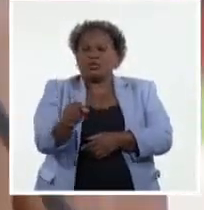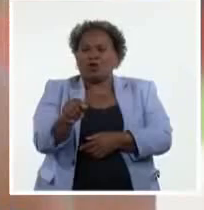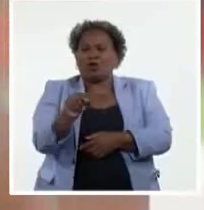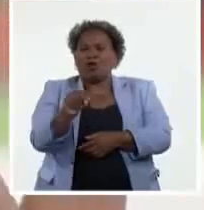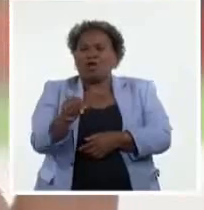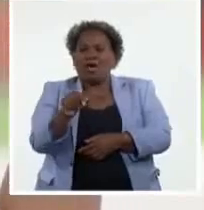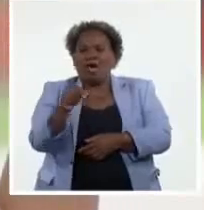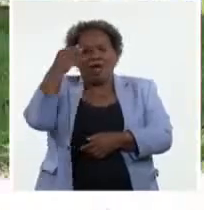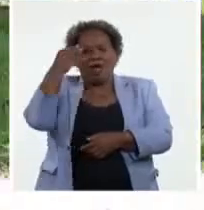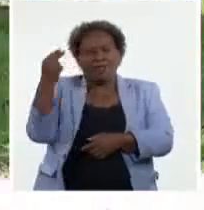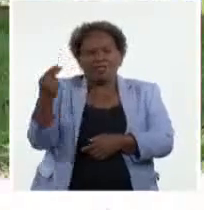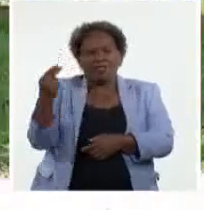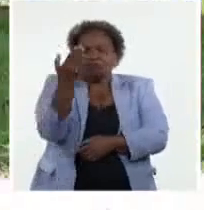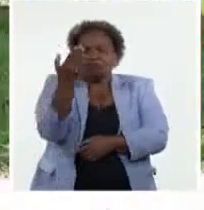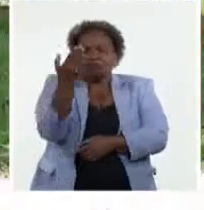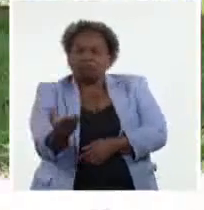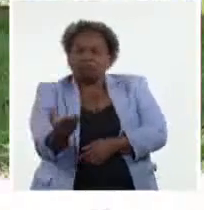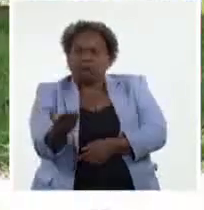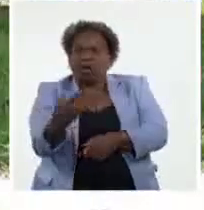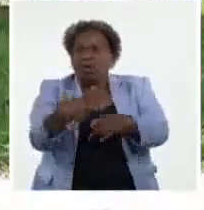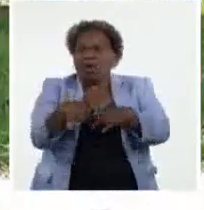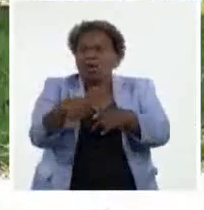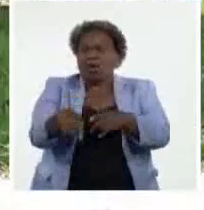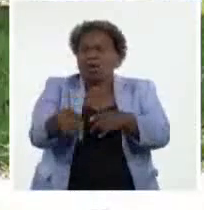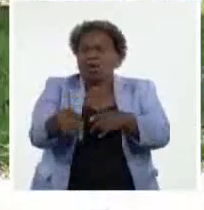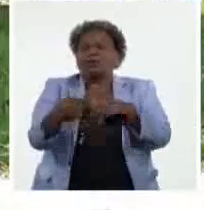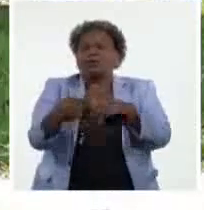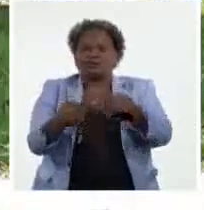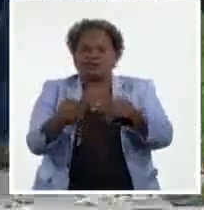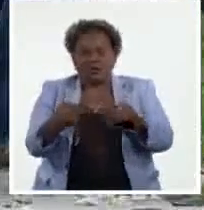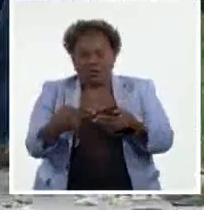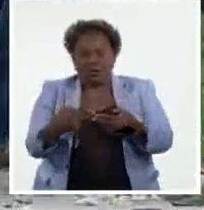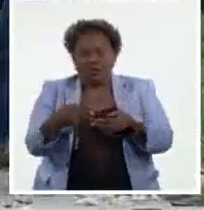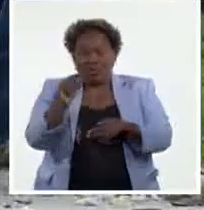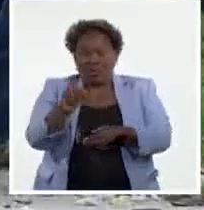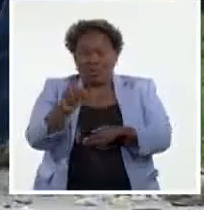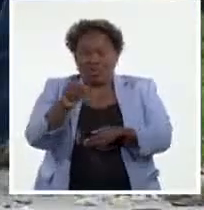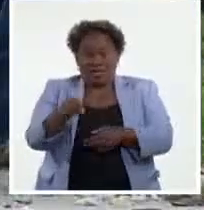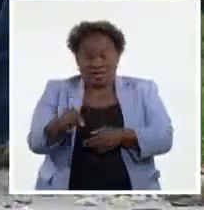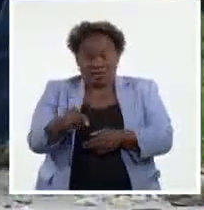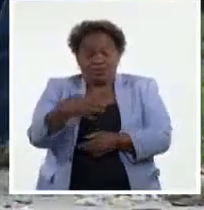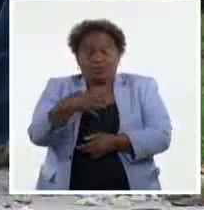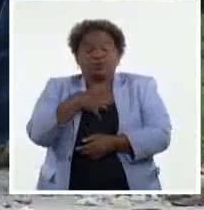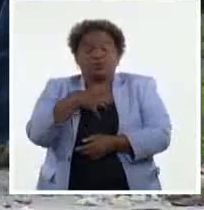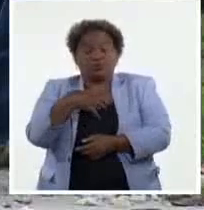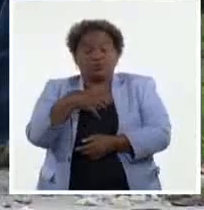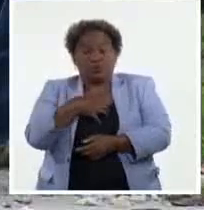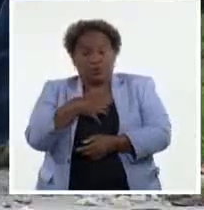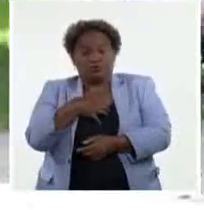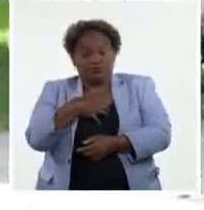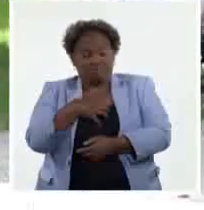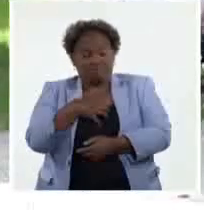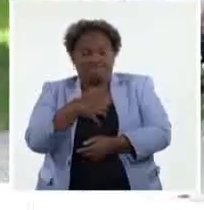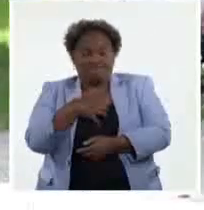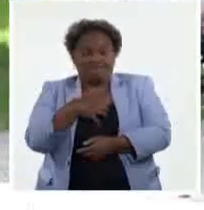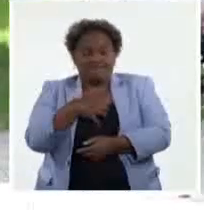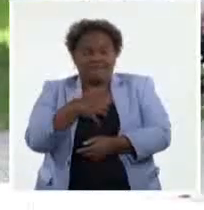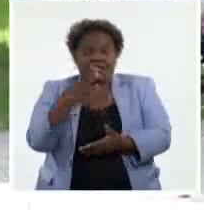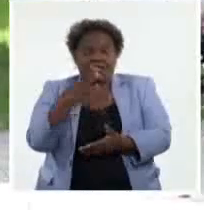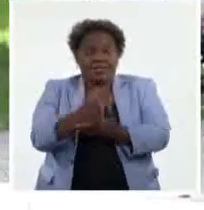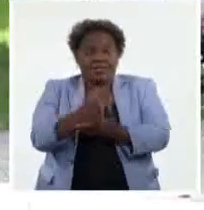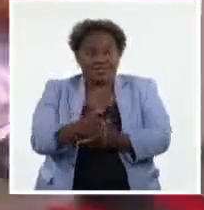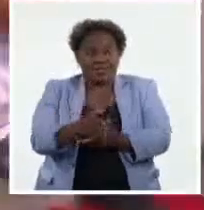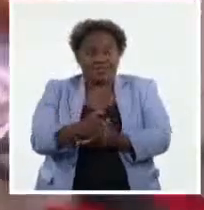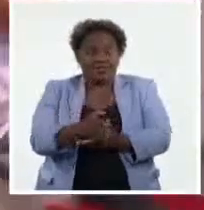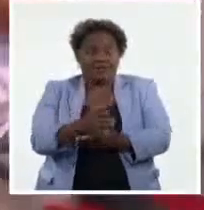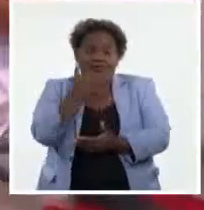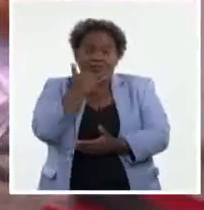habilidades o por solicitudes, sino que también hicieron uso de eso. Y eso tuvo una traducción prácticamente directamente proporcional